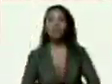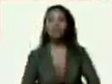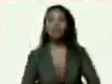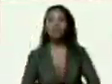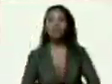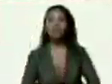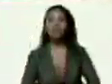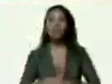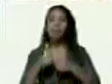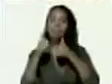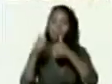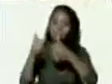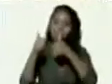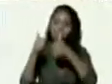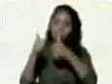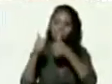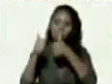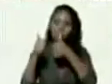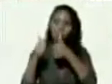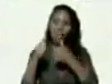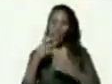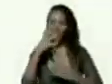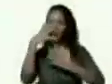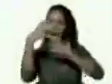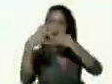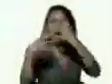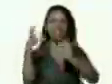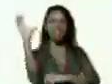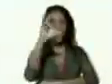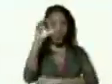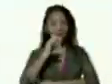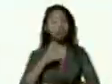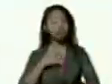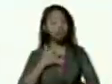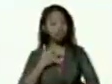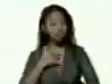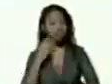bien el rugido de Caracas se sintió